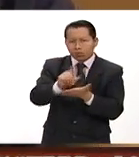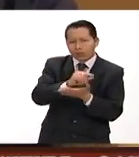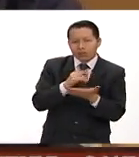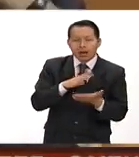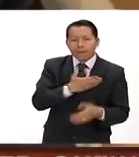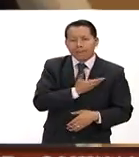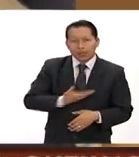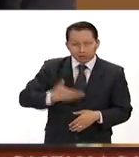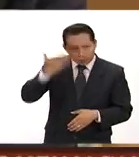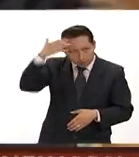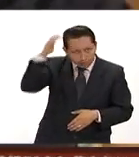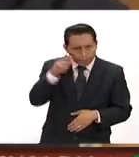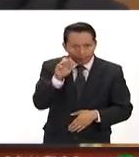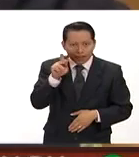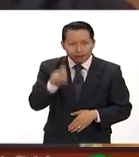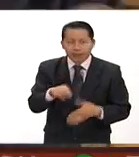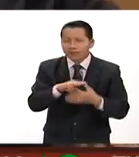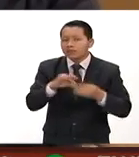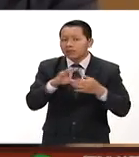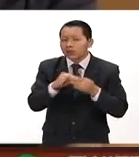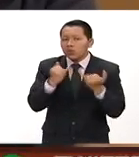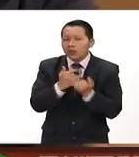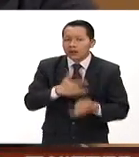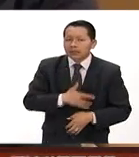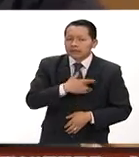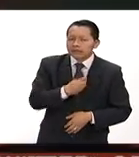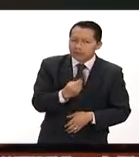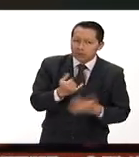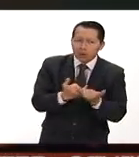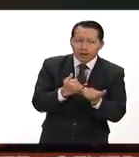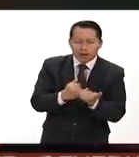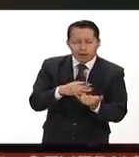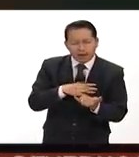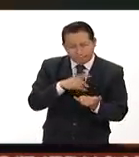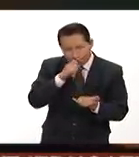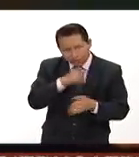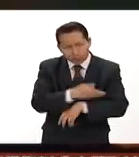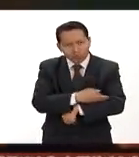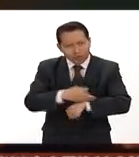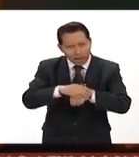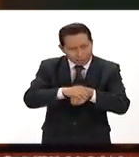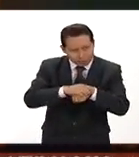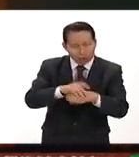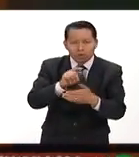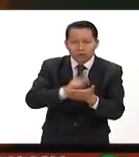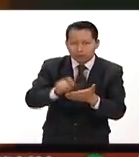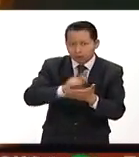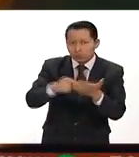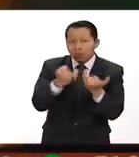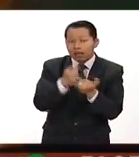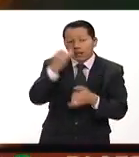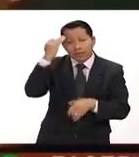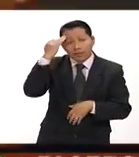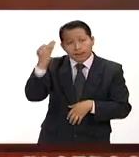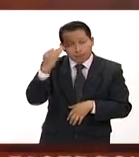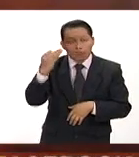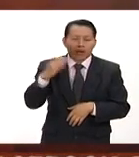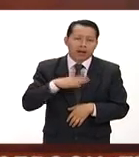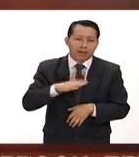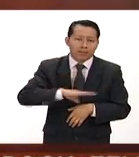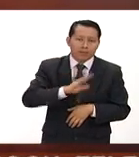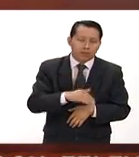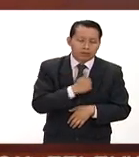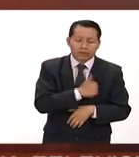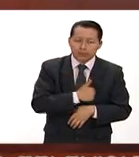el presidente Enrique Peña Nieto manifestó sus condolencias a familiares y amigos del escritor al tiempo que también lamentó el fallecimiento